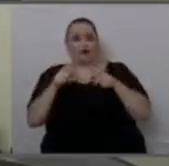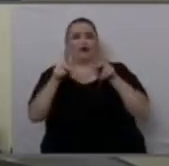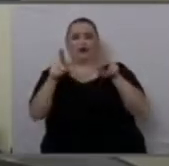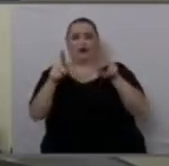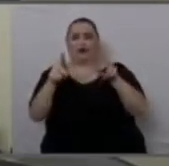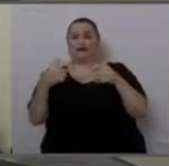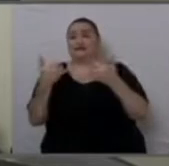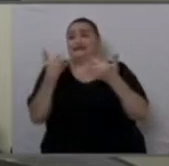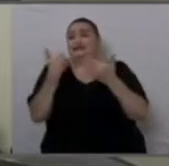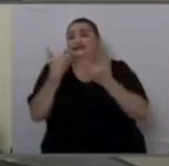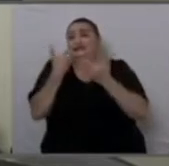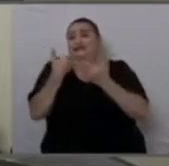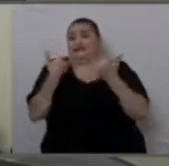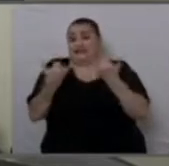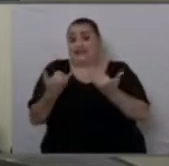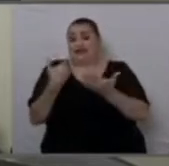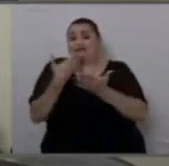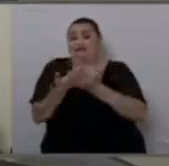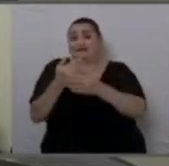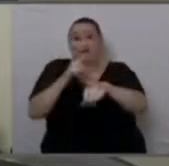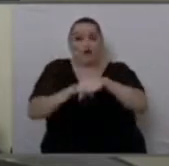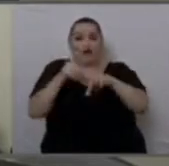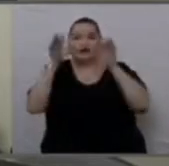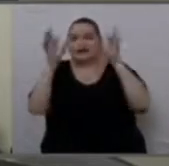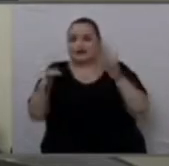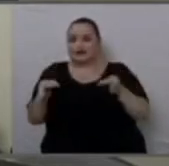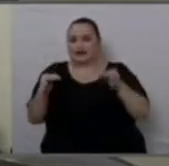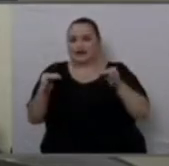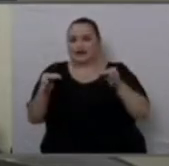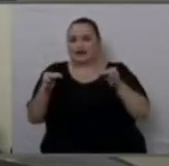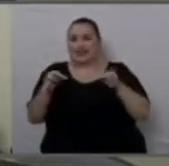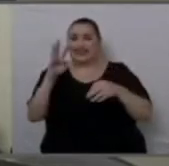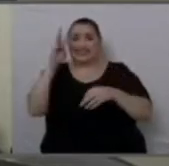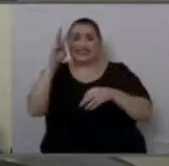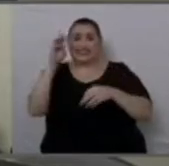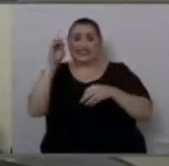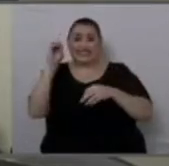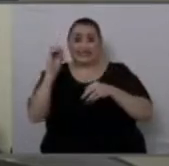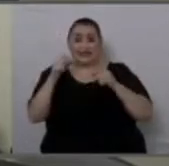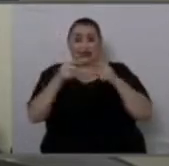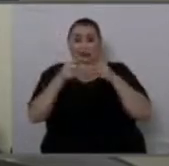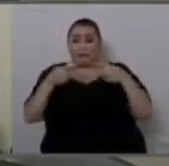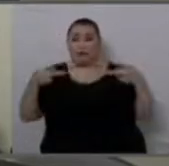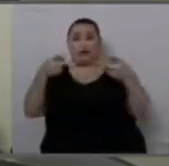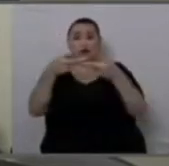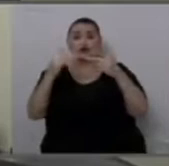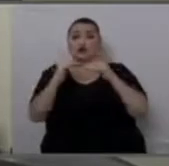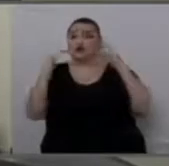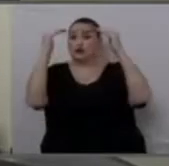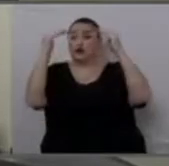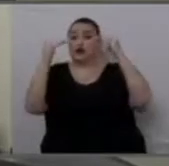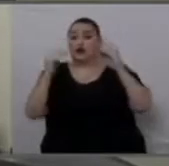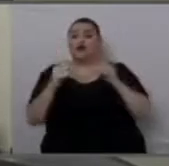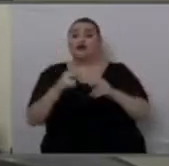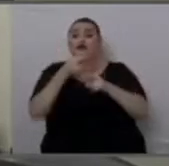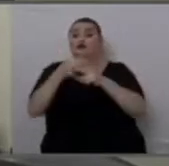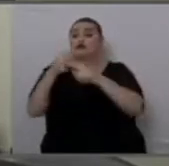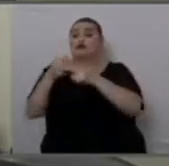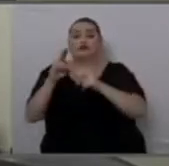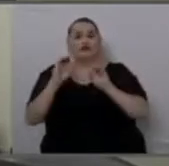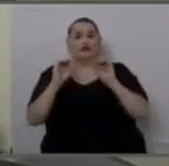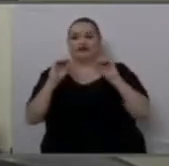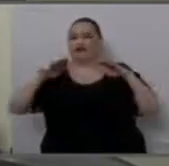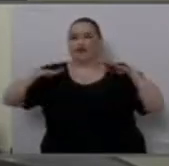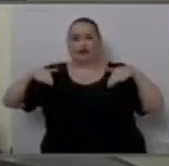hora de decidir. Ni uno solo de los 60 cargos superiores del país está definido. Cada curul de la asamblea